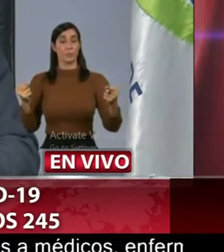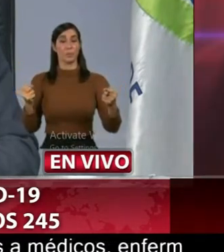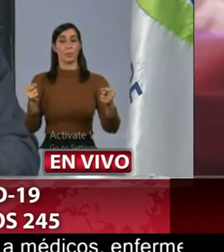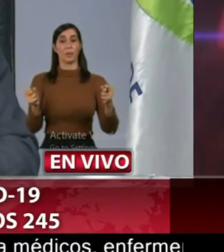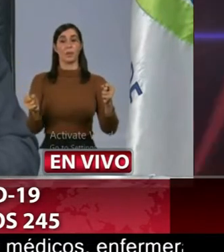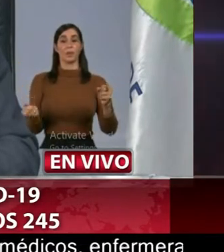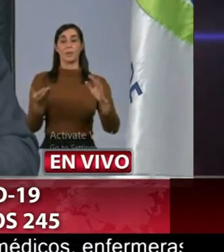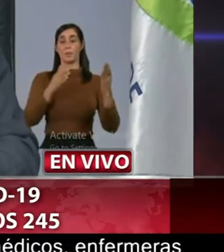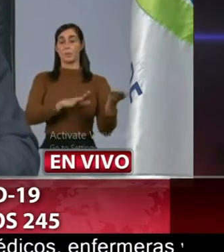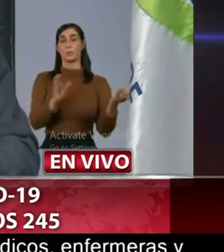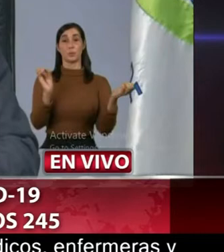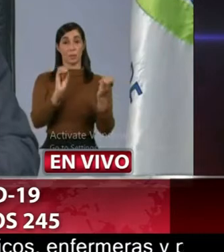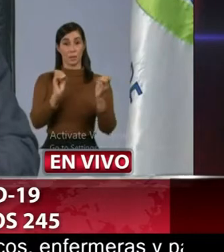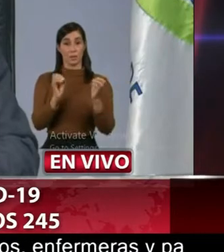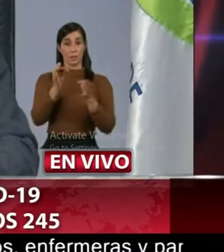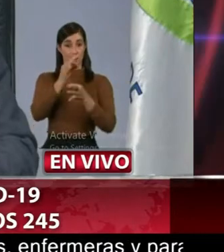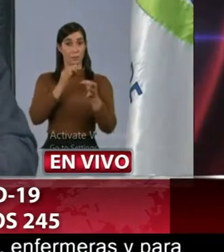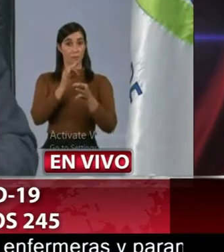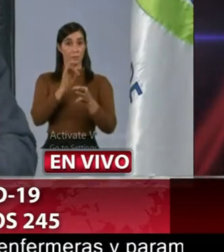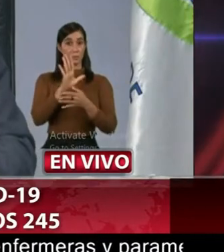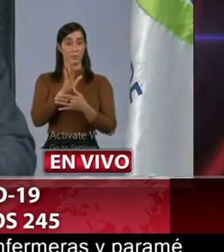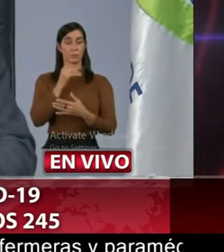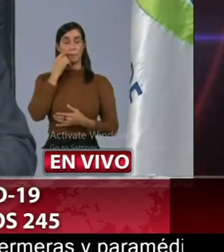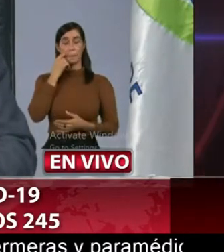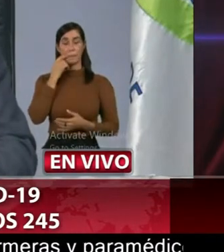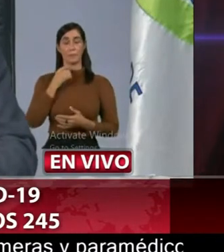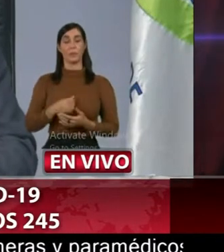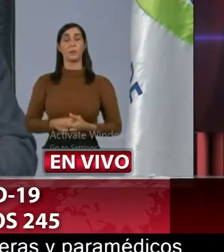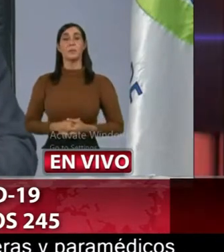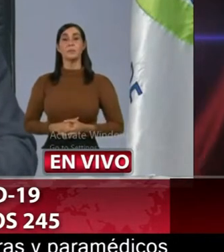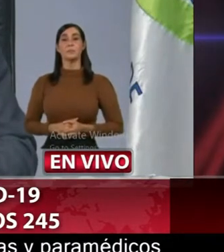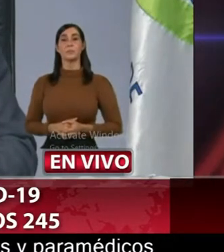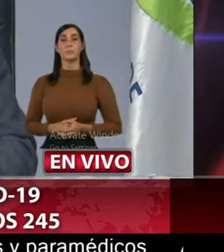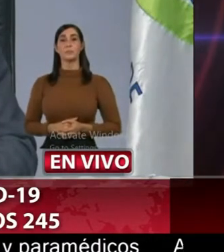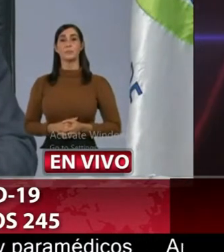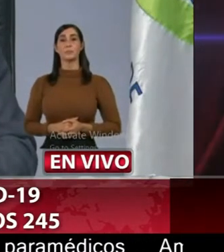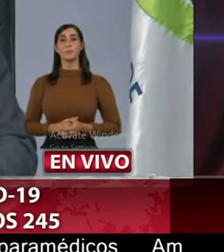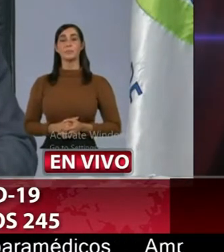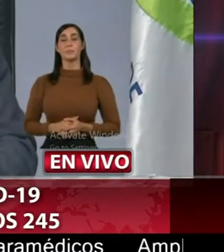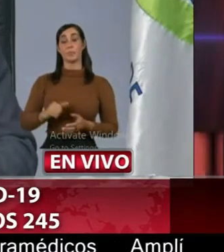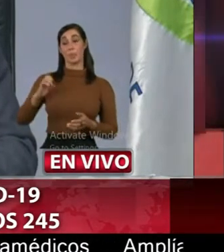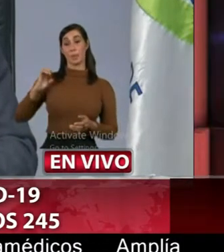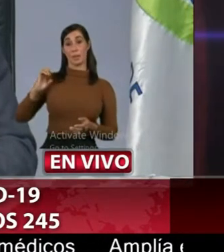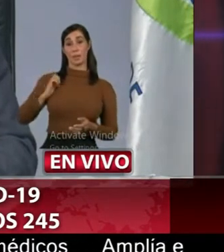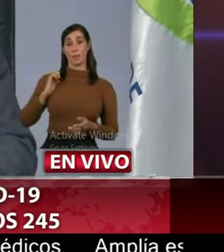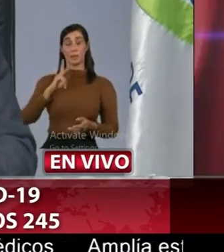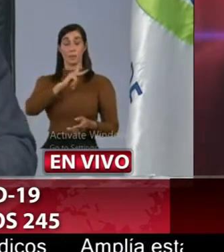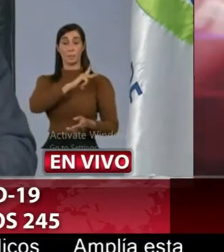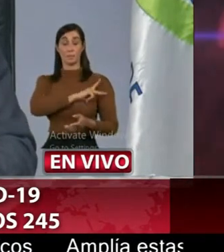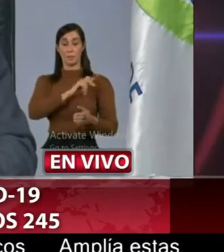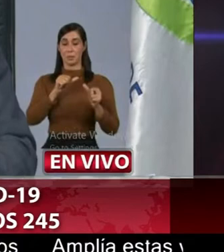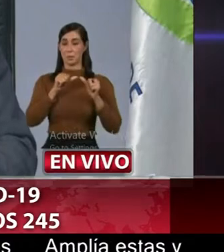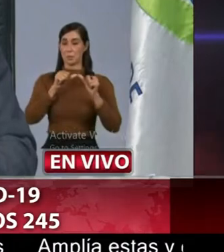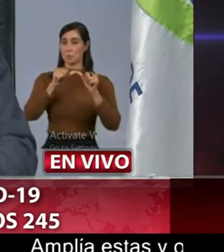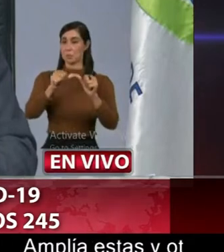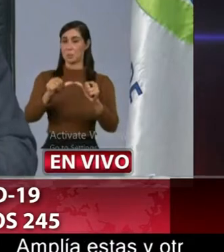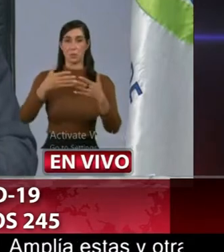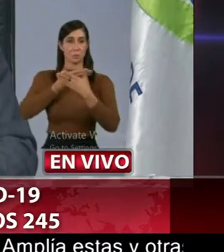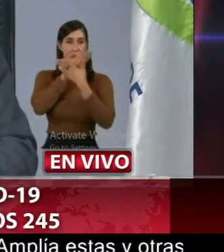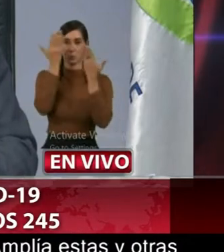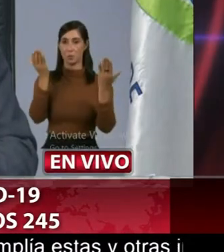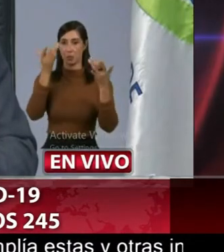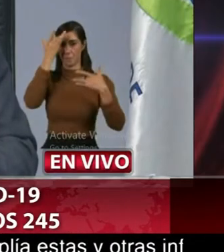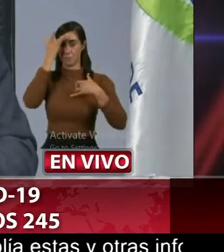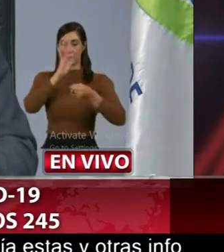cero fallecimiento Elías Elías Piña continúa con los números en